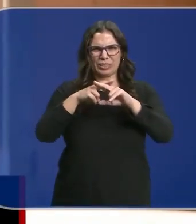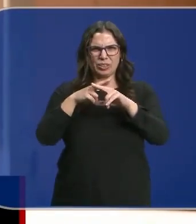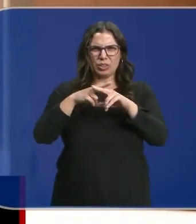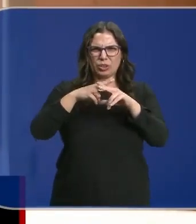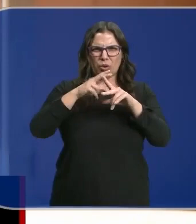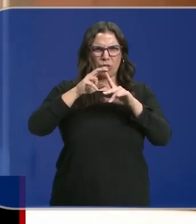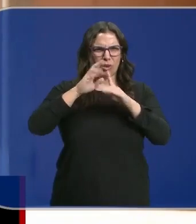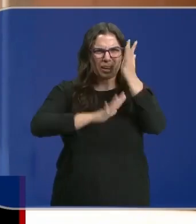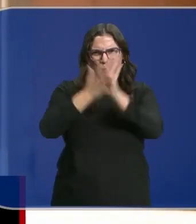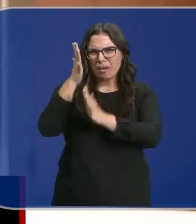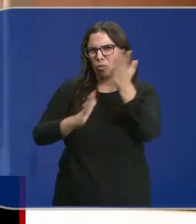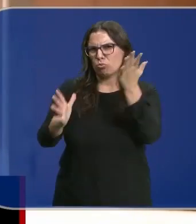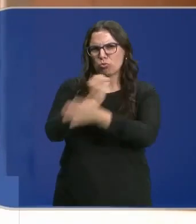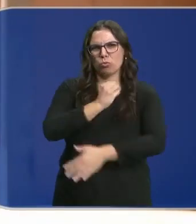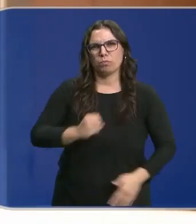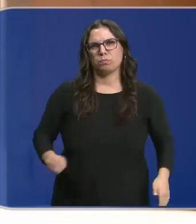ennegrecido, todo calcinado.